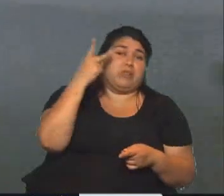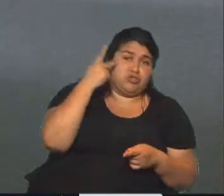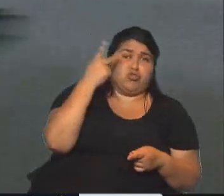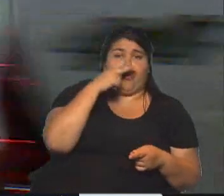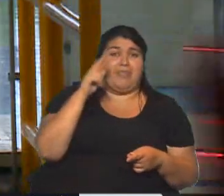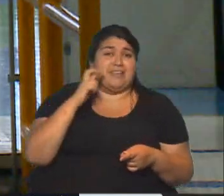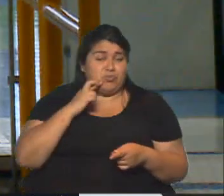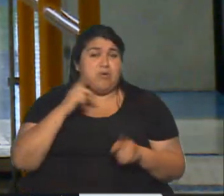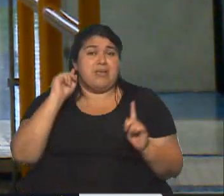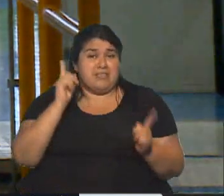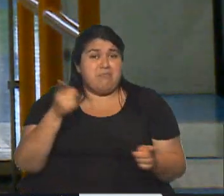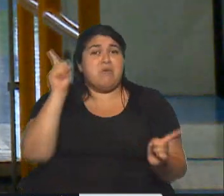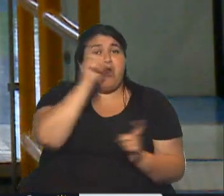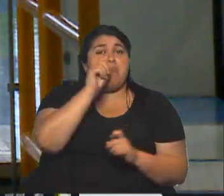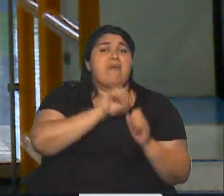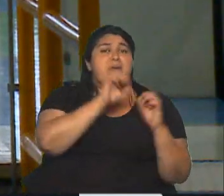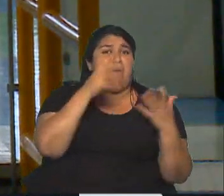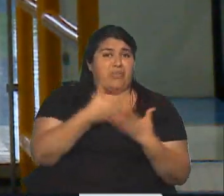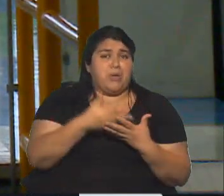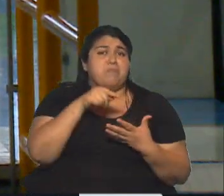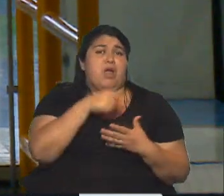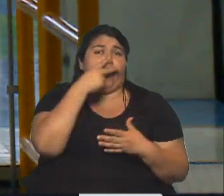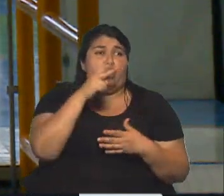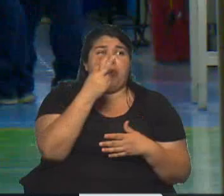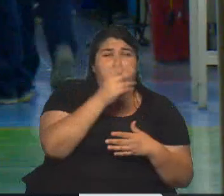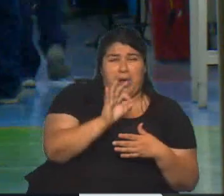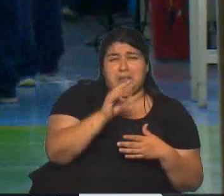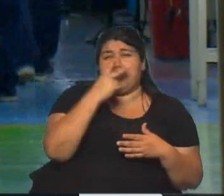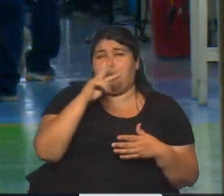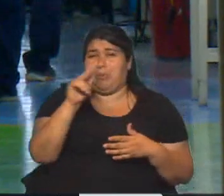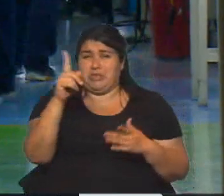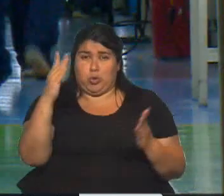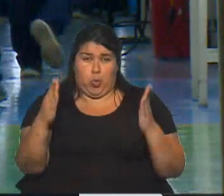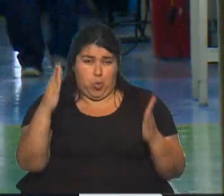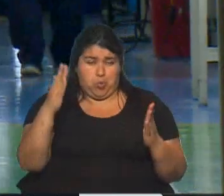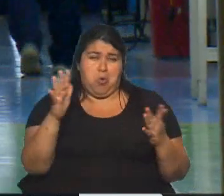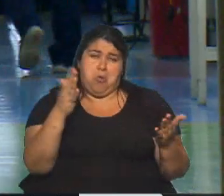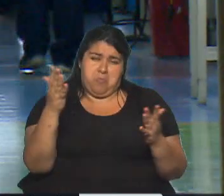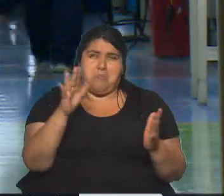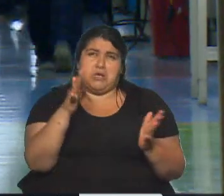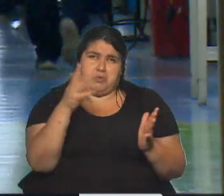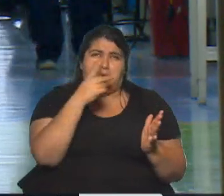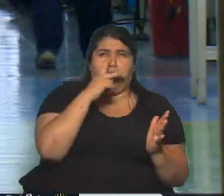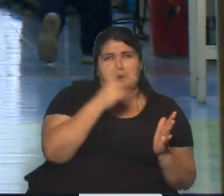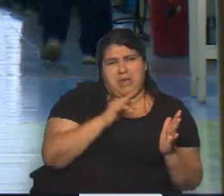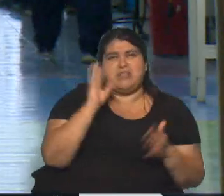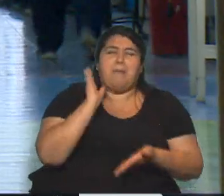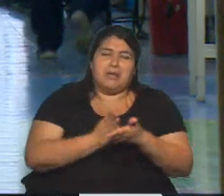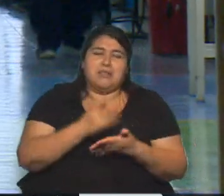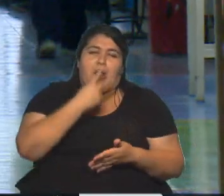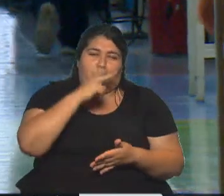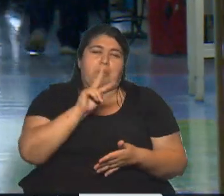Y la crisis de la pandemia, de 2020 y 2021. Sí, 2020 y parte de 2021.